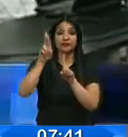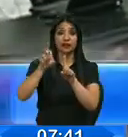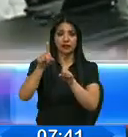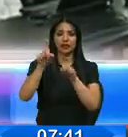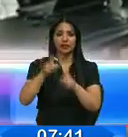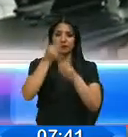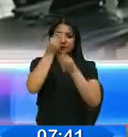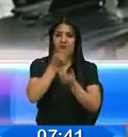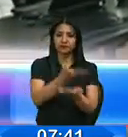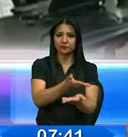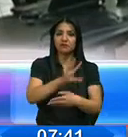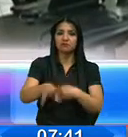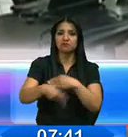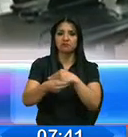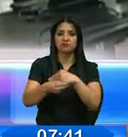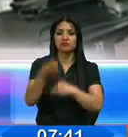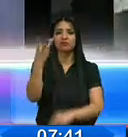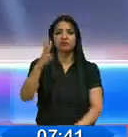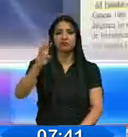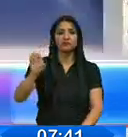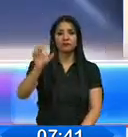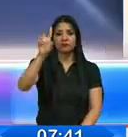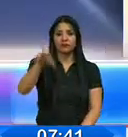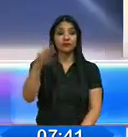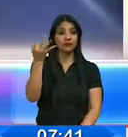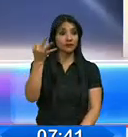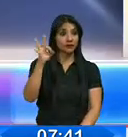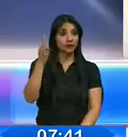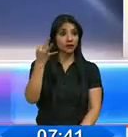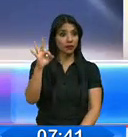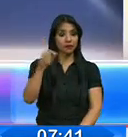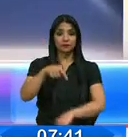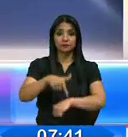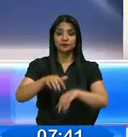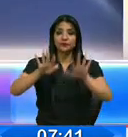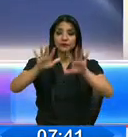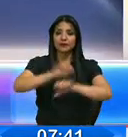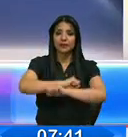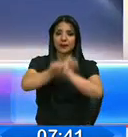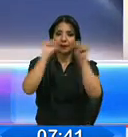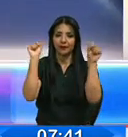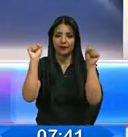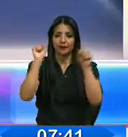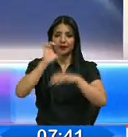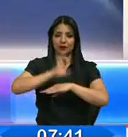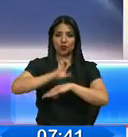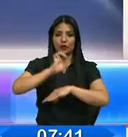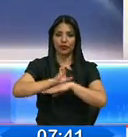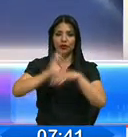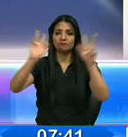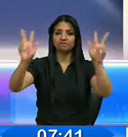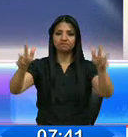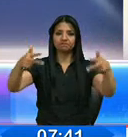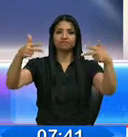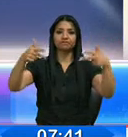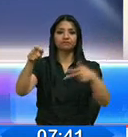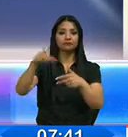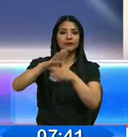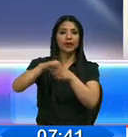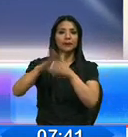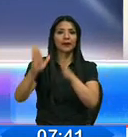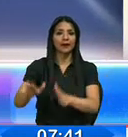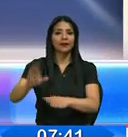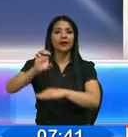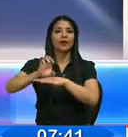ampliación de su versión el día 16 de julio de 2019, a las 9 horas hora Ecuador Continental, vía telemática desde la Embajada de Ecuador en